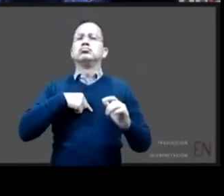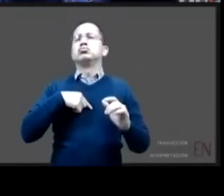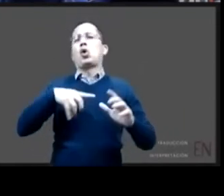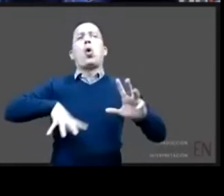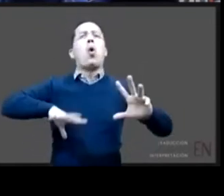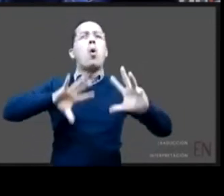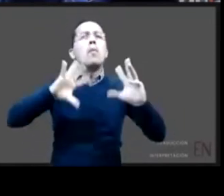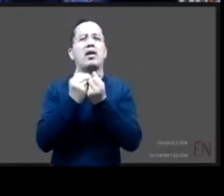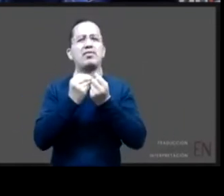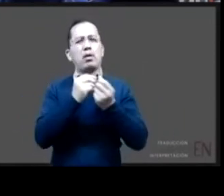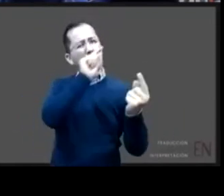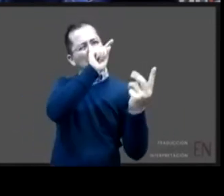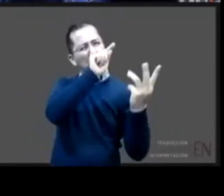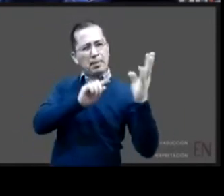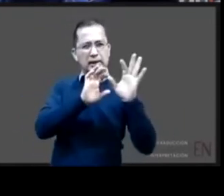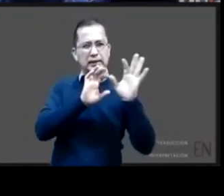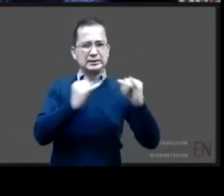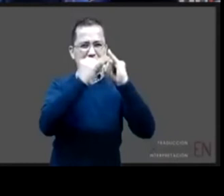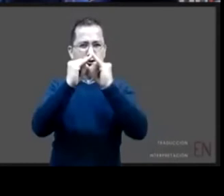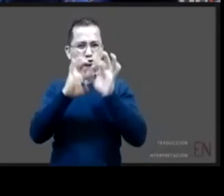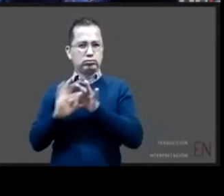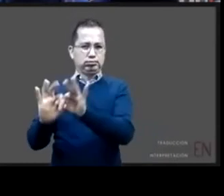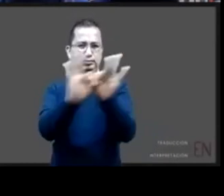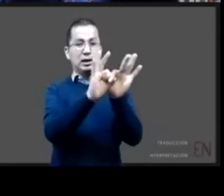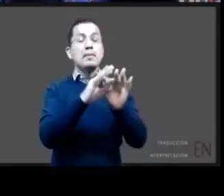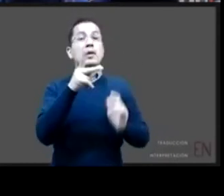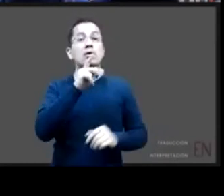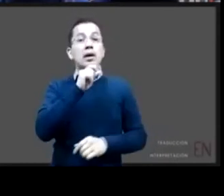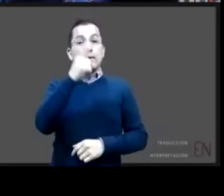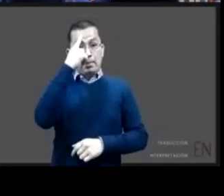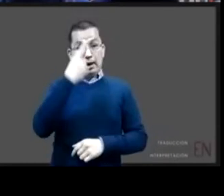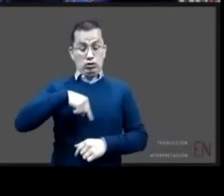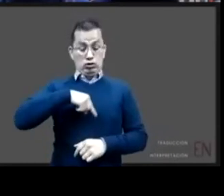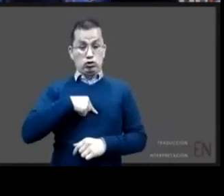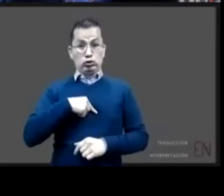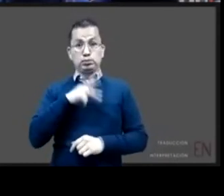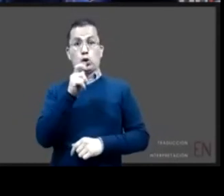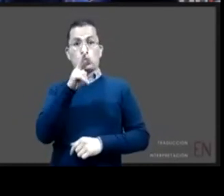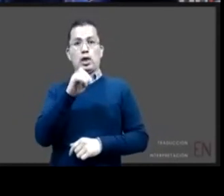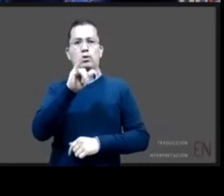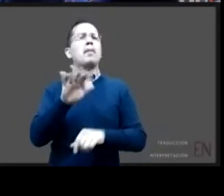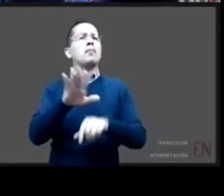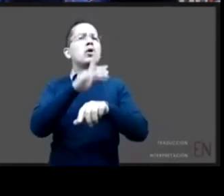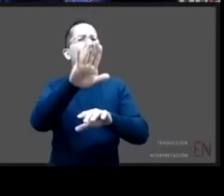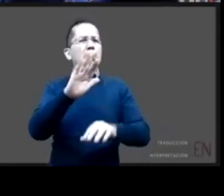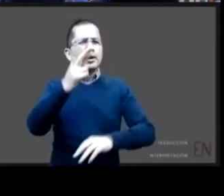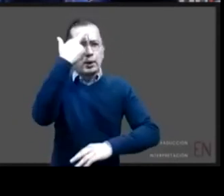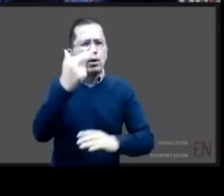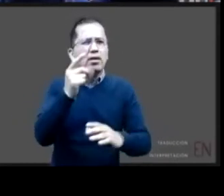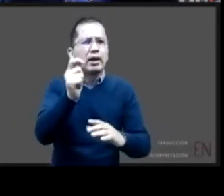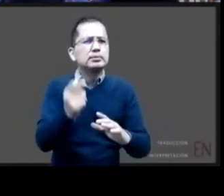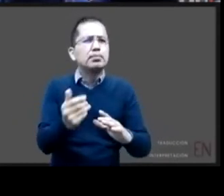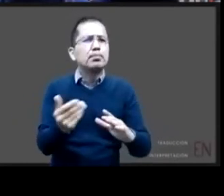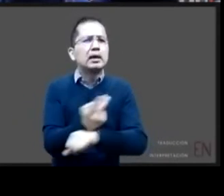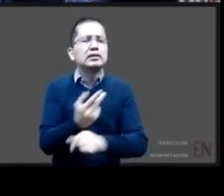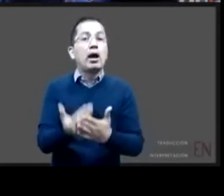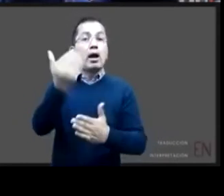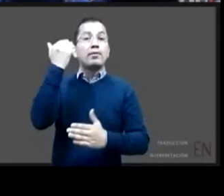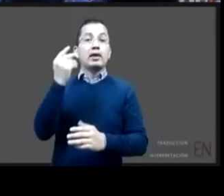que antes del 2015 las procuradurías de la defensa del menor eran instancias plenamente